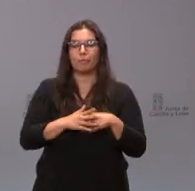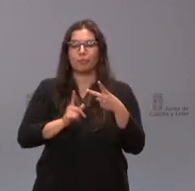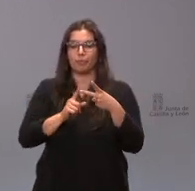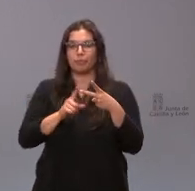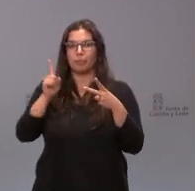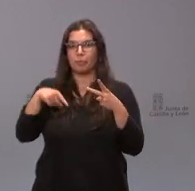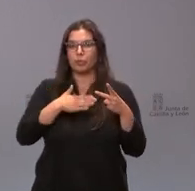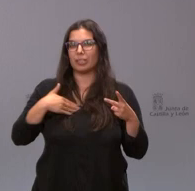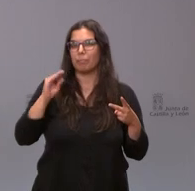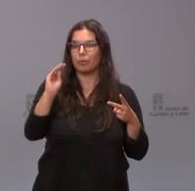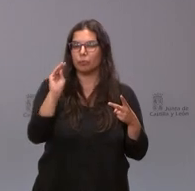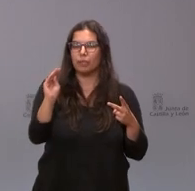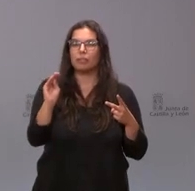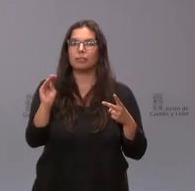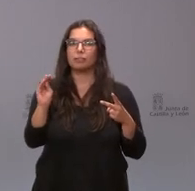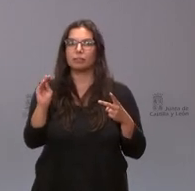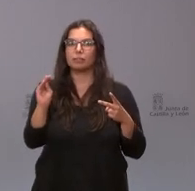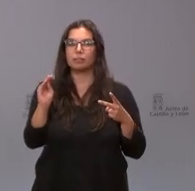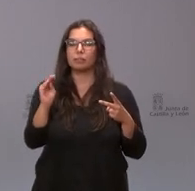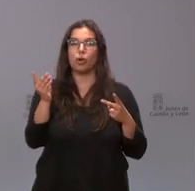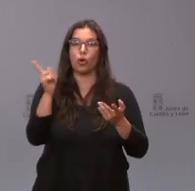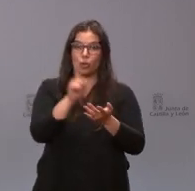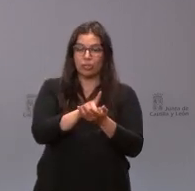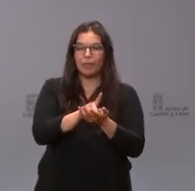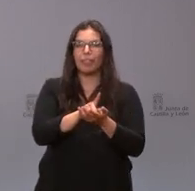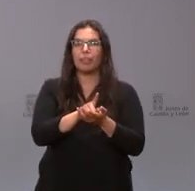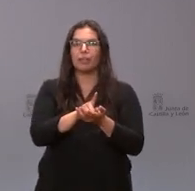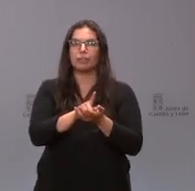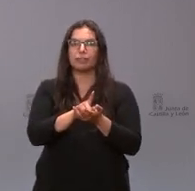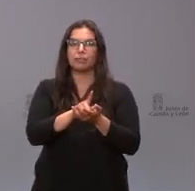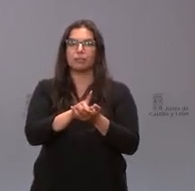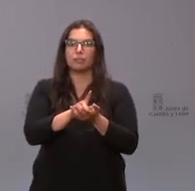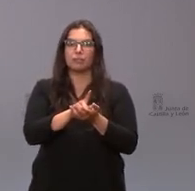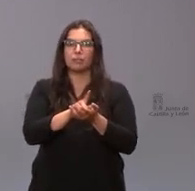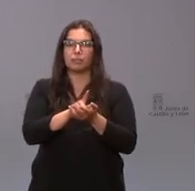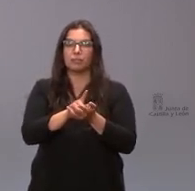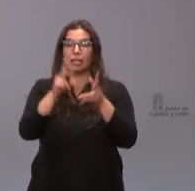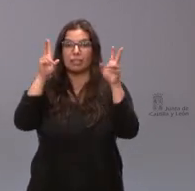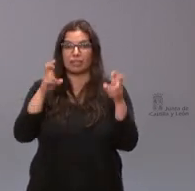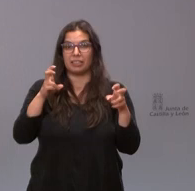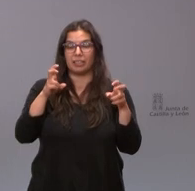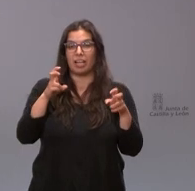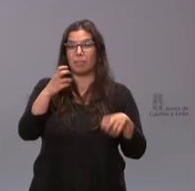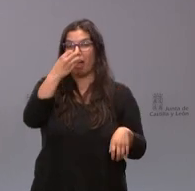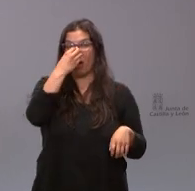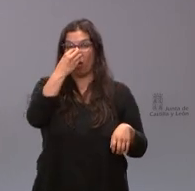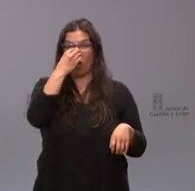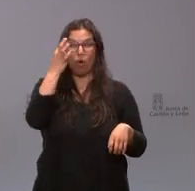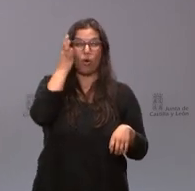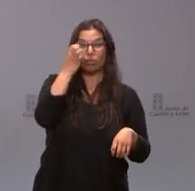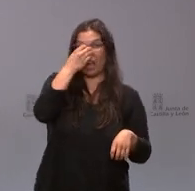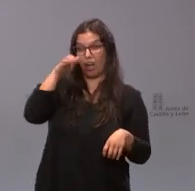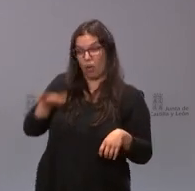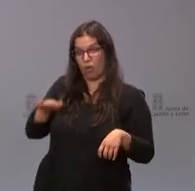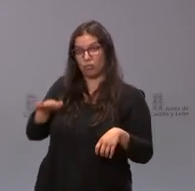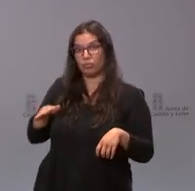segundo lugar le quería preguntar otra vez por la OSA y los etno heridos en la montaña palentina